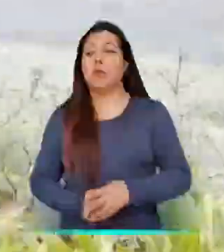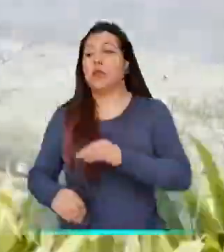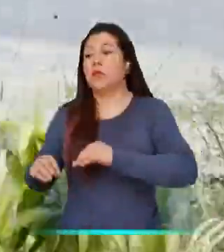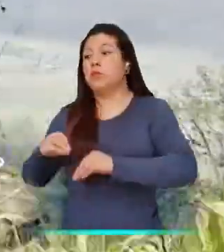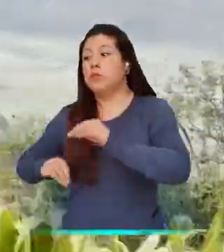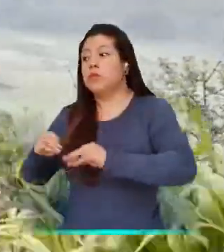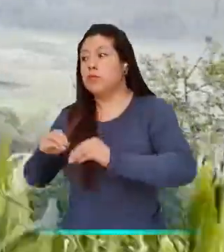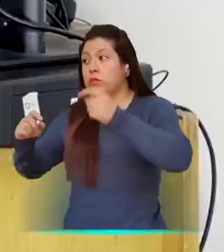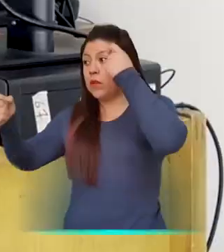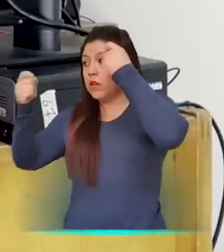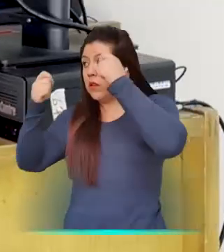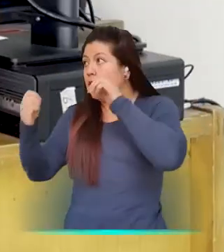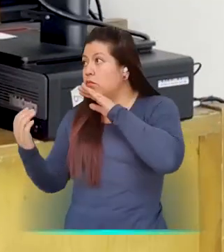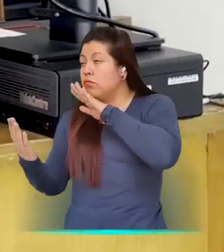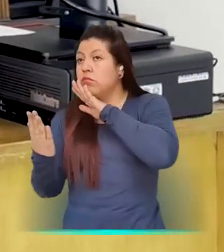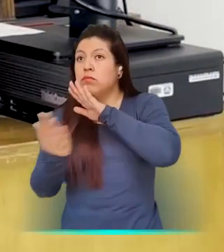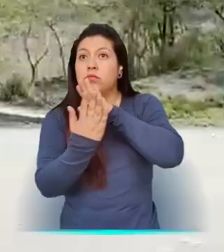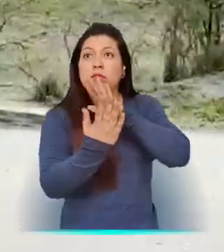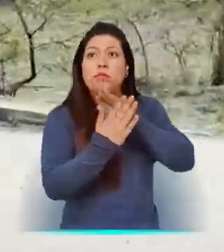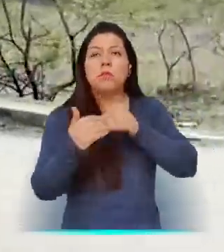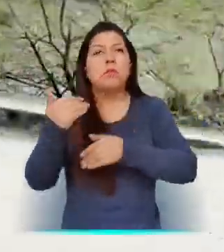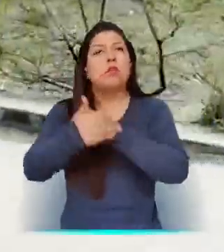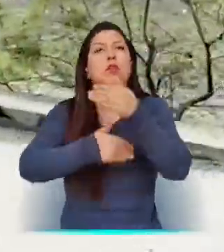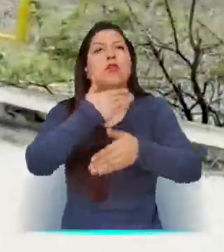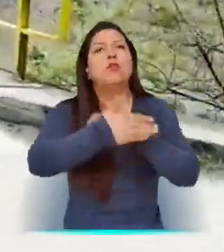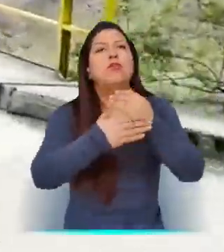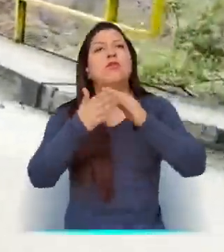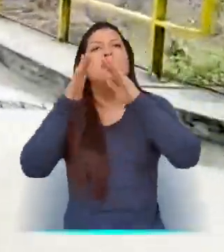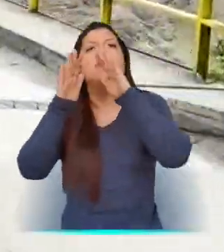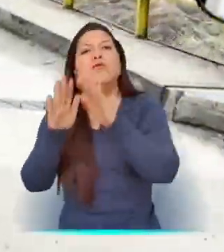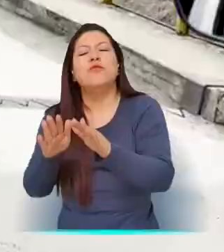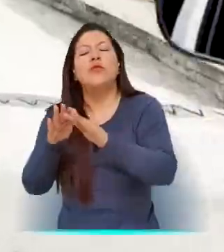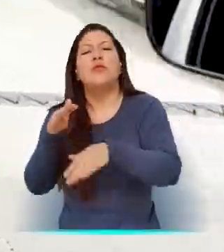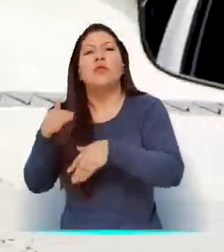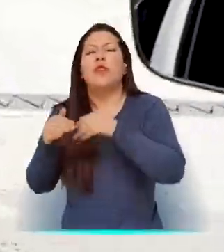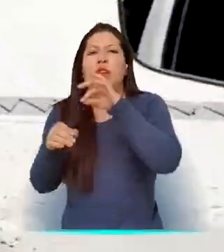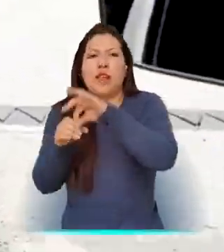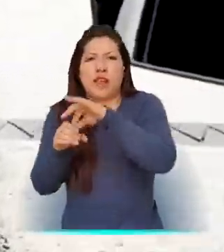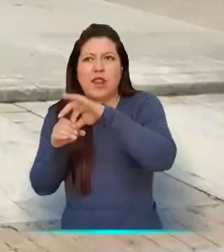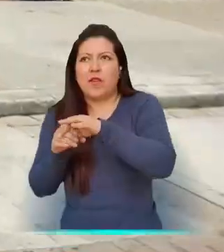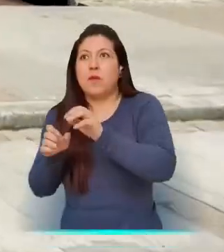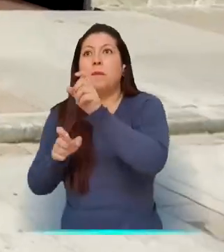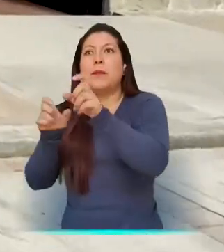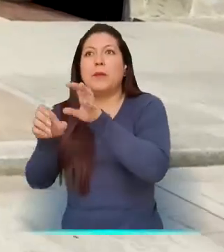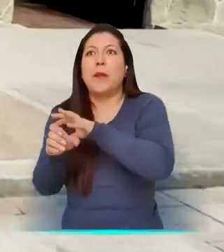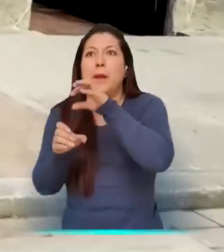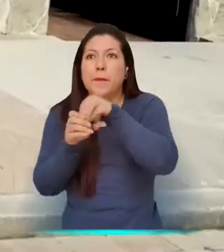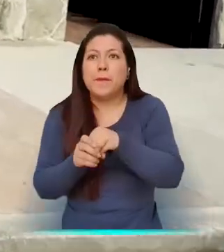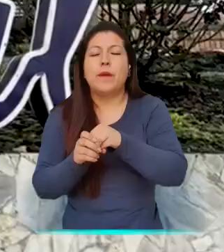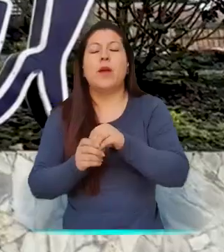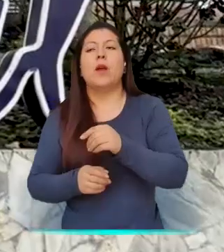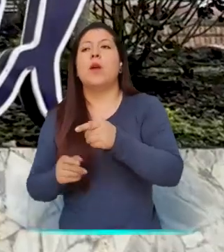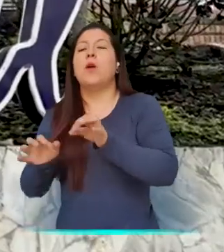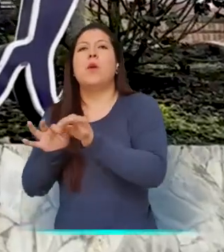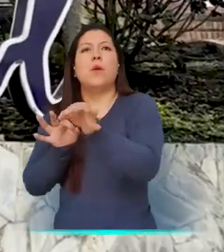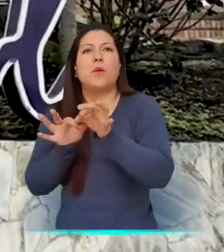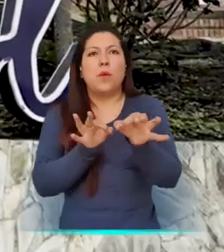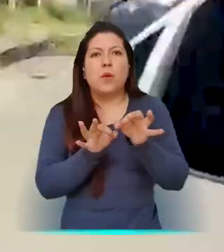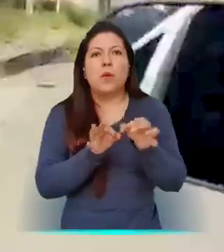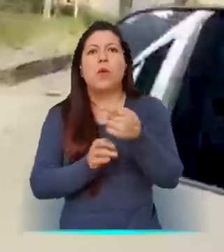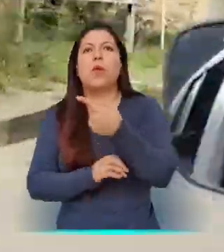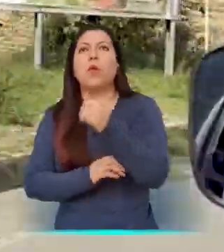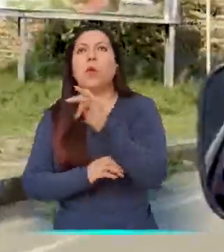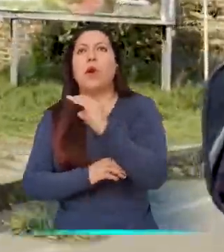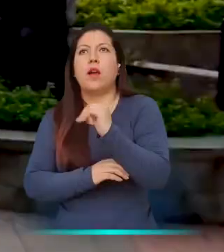En desarrollo de la estrategia de acercamiento a los diferentes actores del proceso electoral, se realizó visita a los municipios de Macanal,